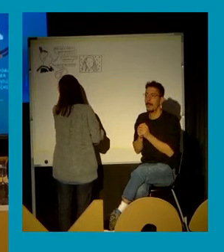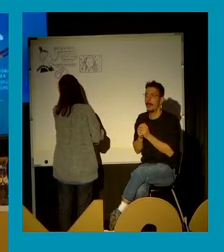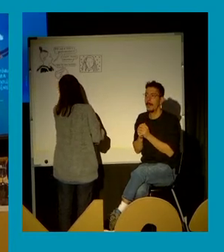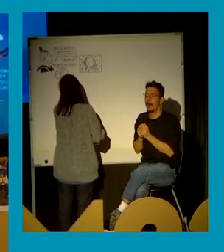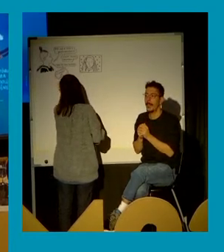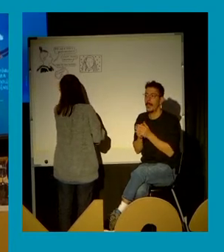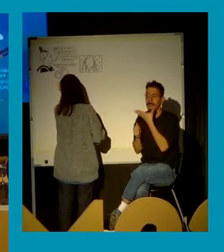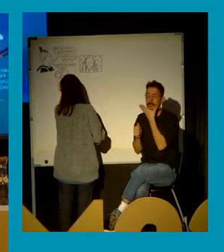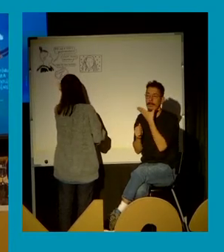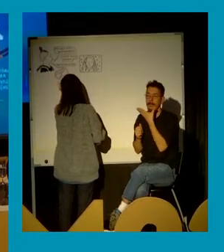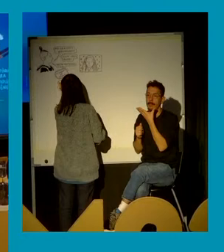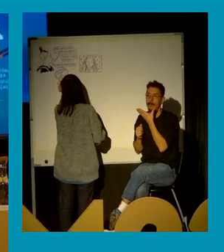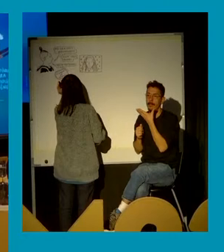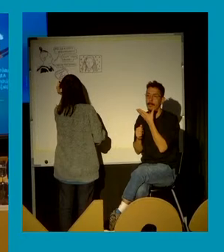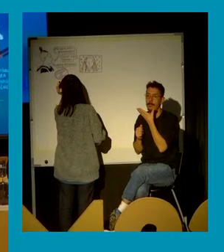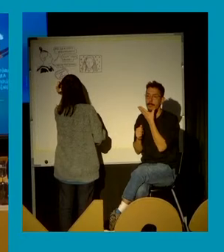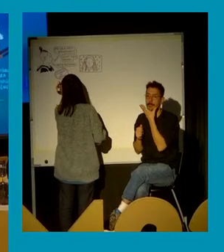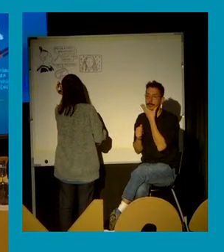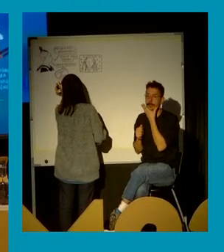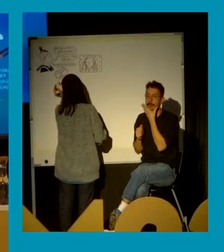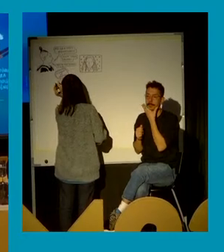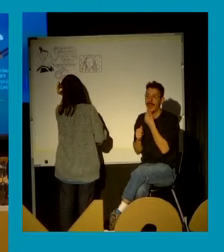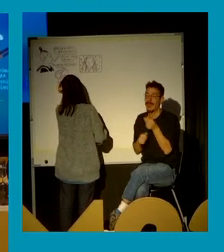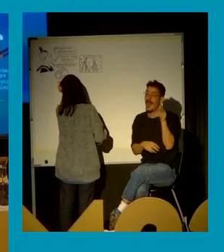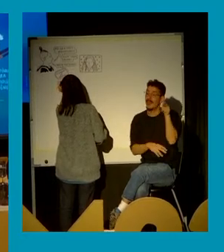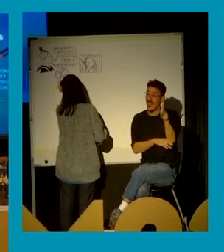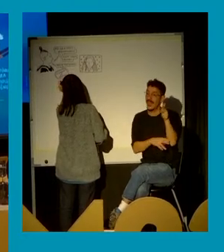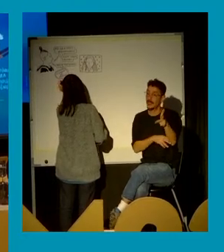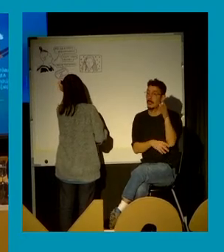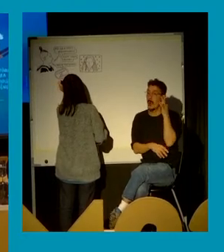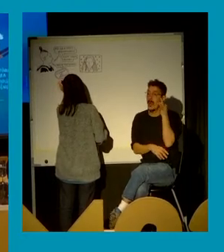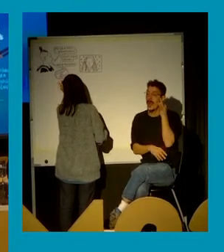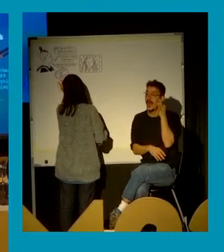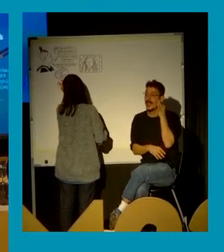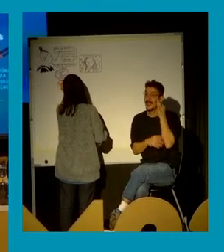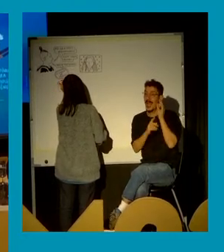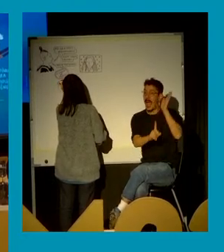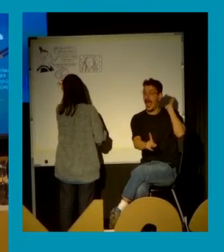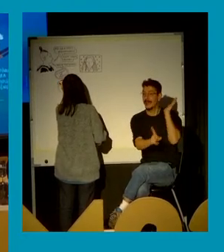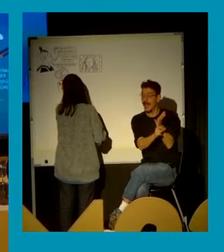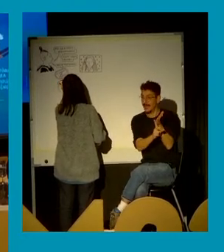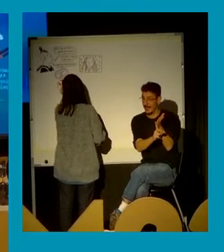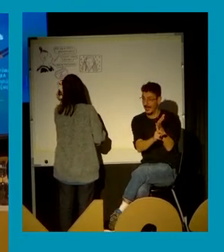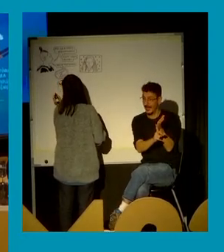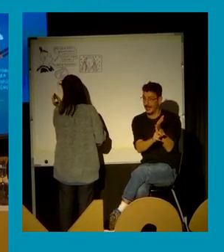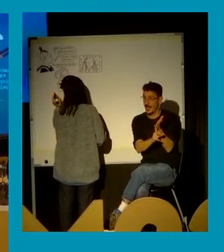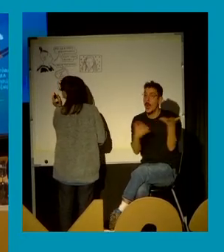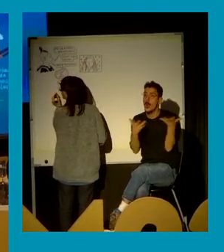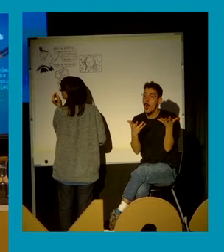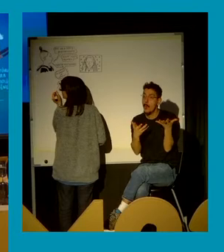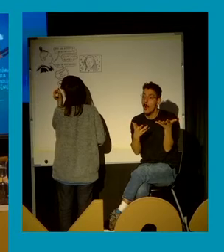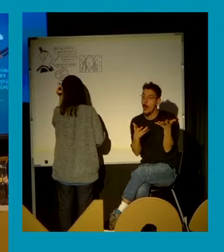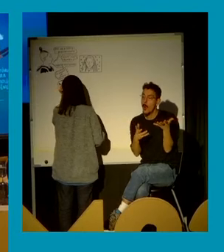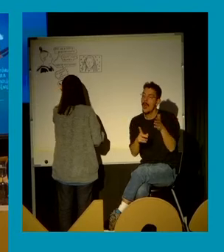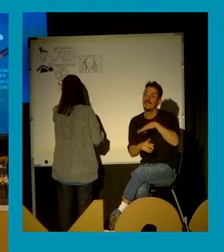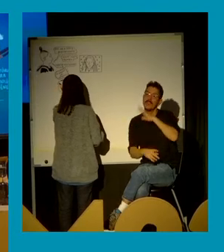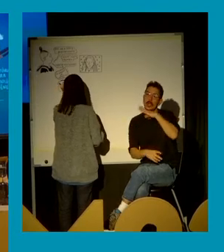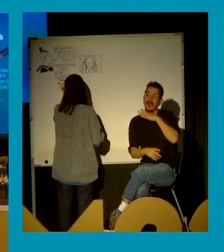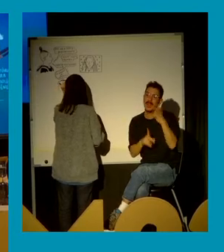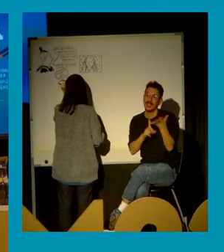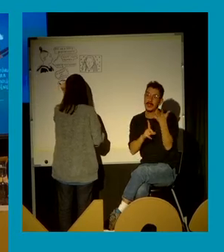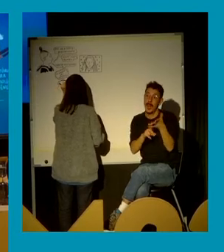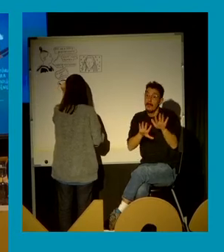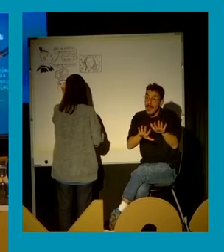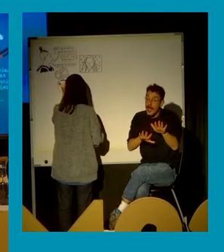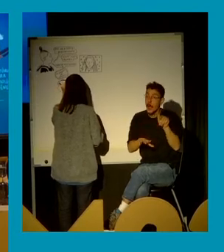relevancia del ataque a nuestros derechos a través de la violencia sexual, donde a veces hemos perdido también la idea